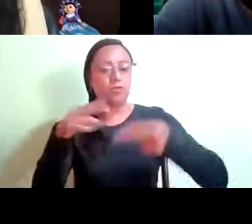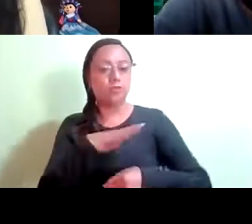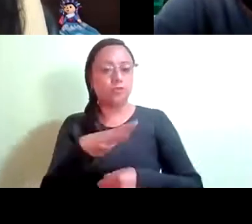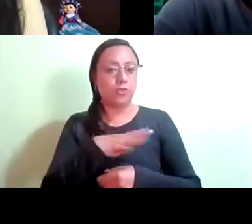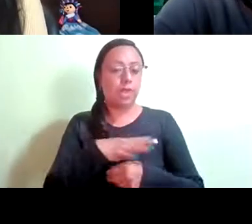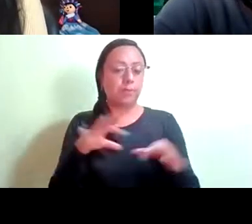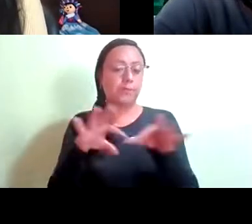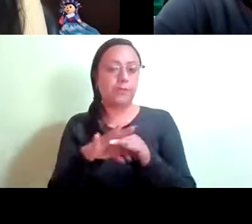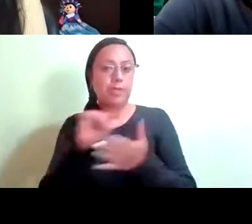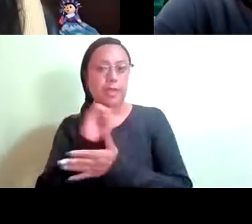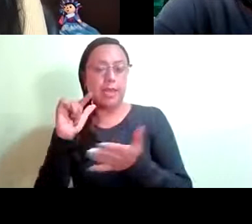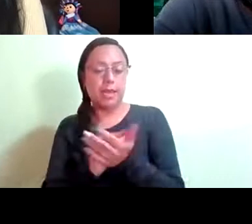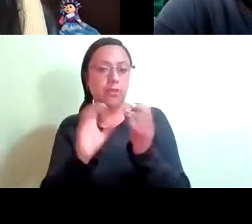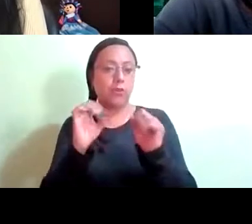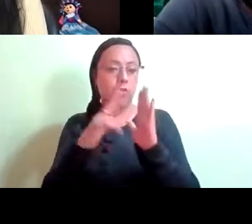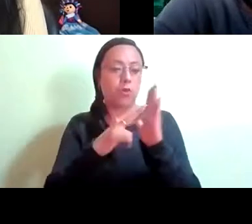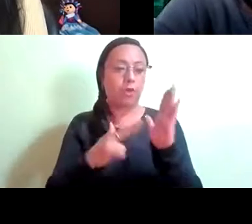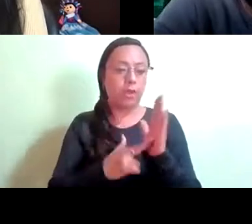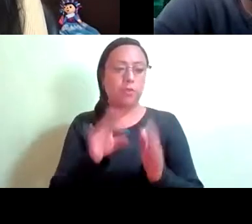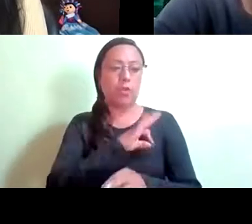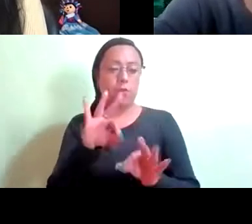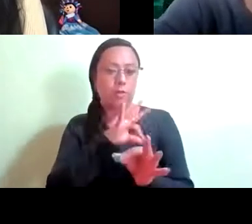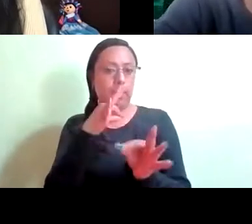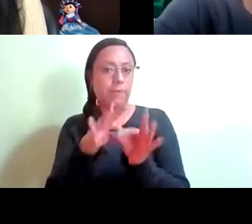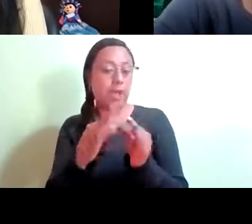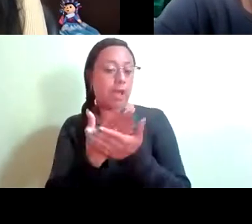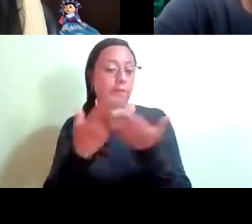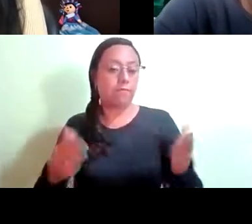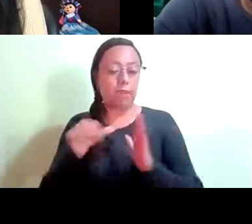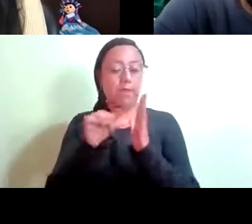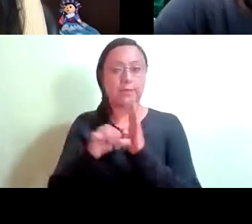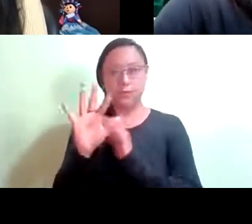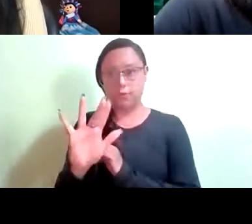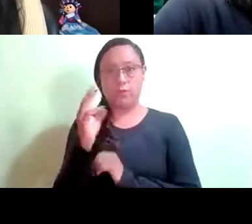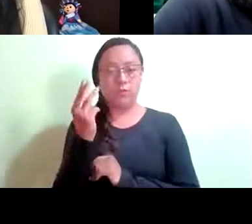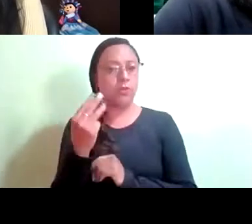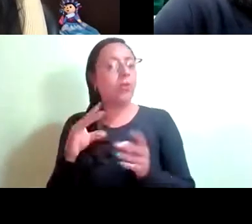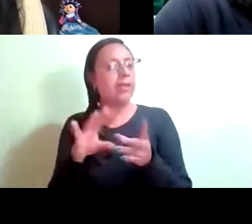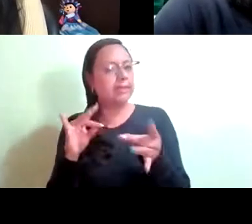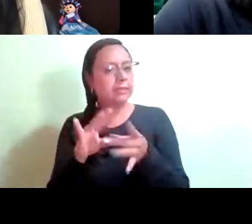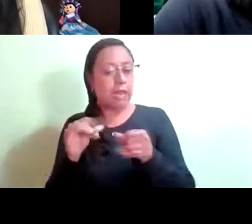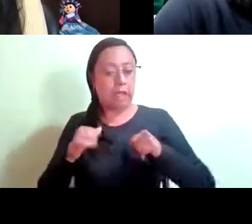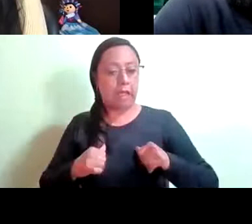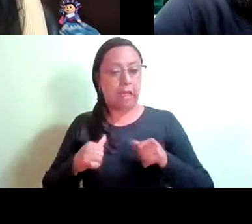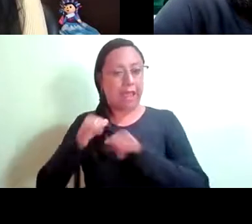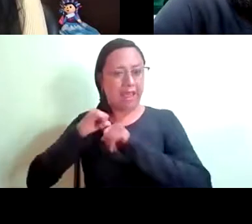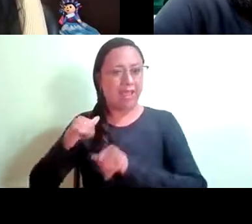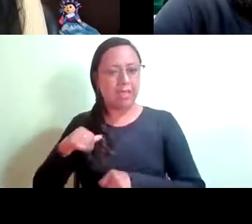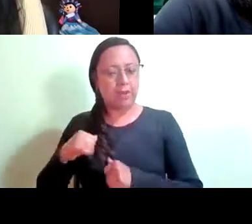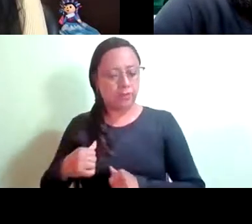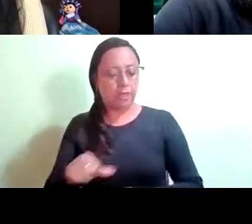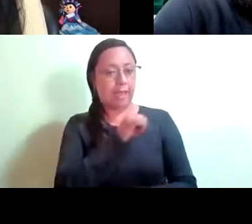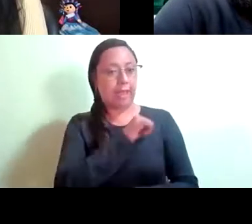a las reyes, a las leyes y reglamentos aplicables. Y el artículo cincuenta y tres dice que las alcaldías, las personas titulares de las